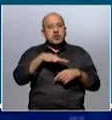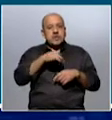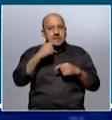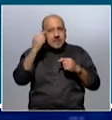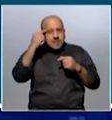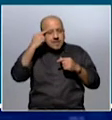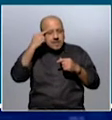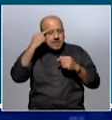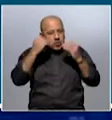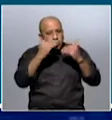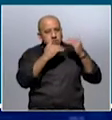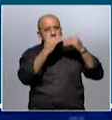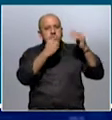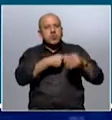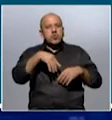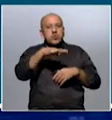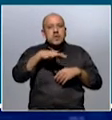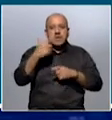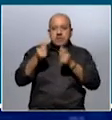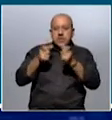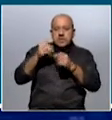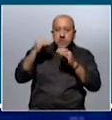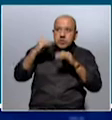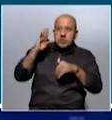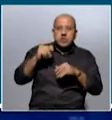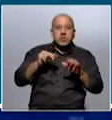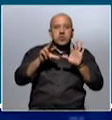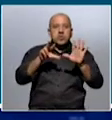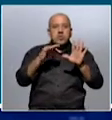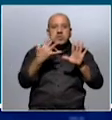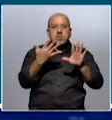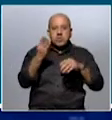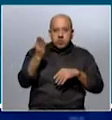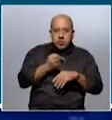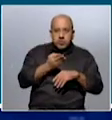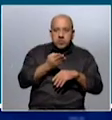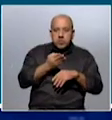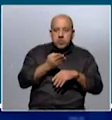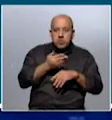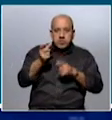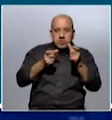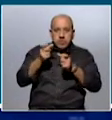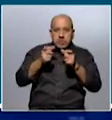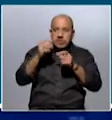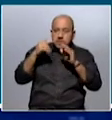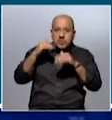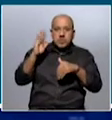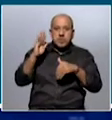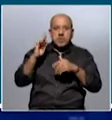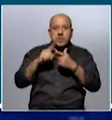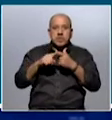personas mayores, teniendo en cuenta de que el 85% de las personas mayores, según la encuesta de